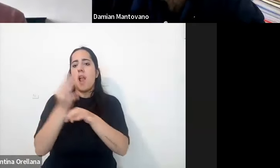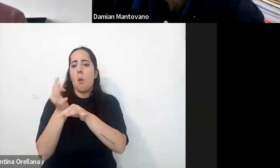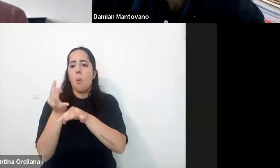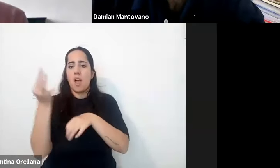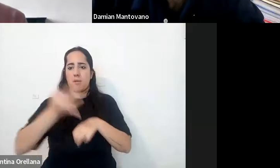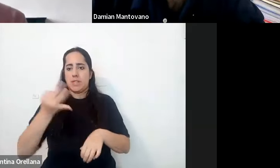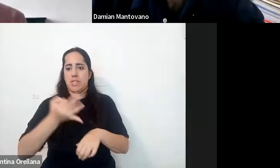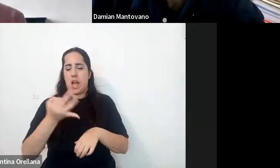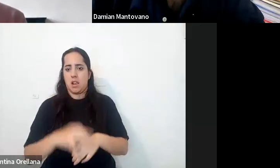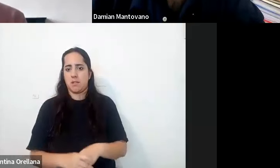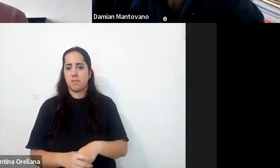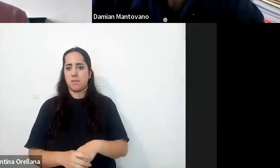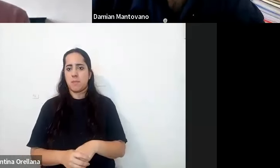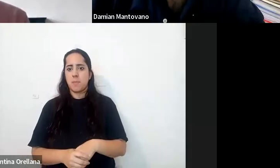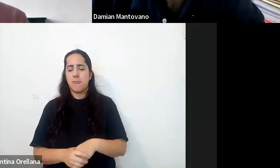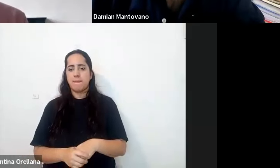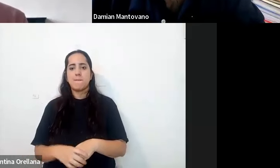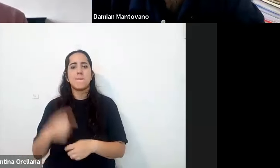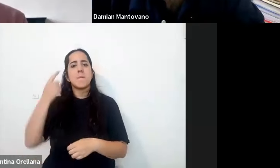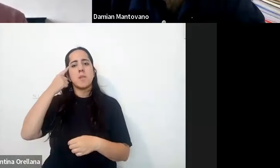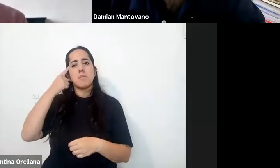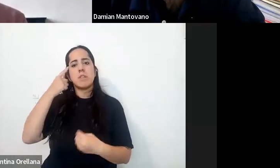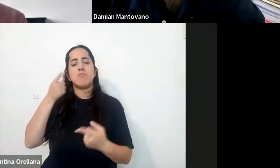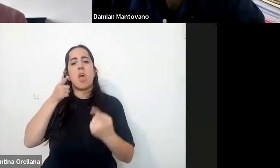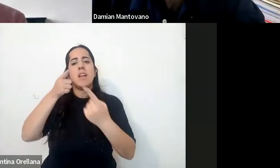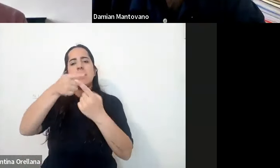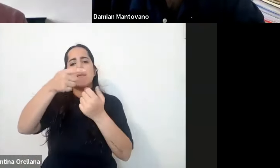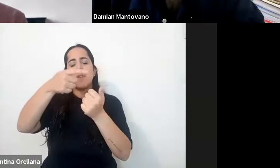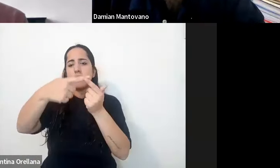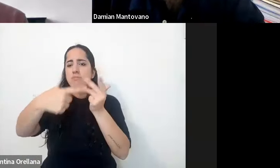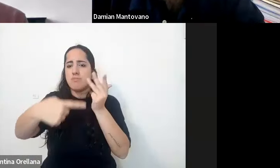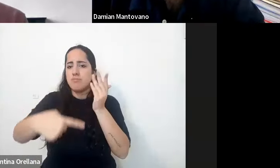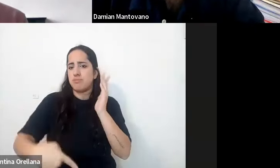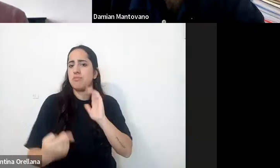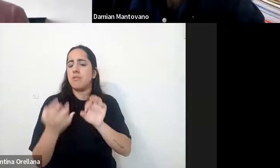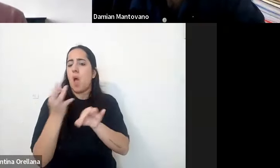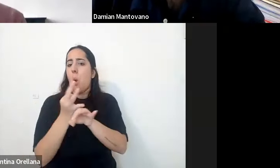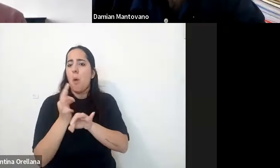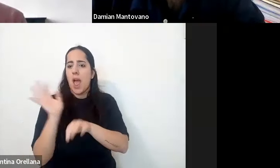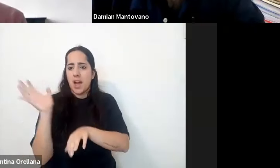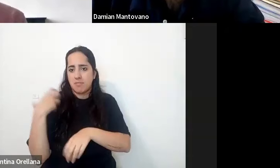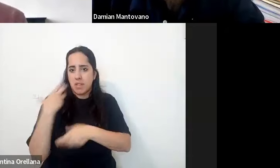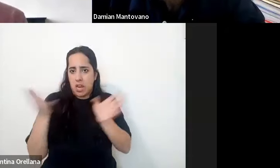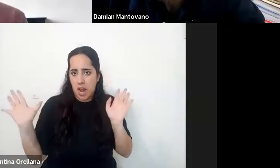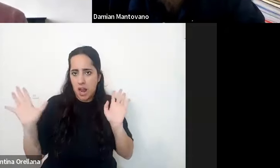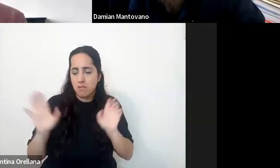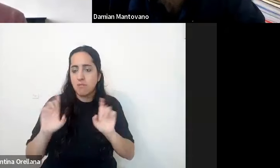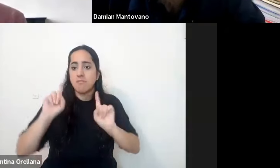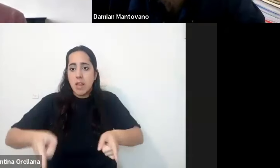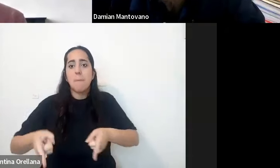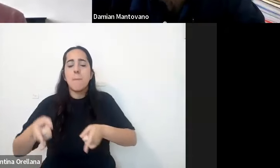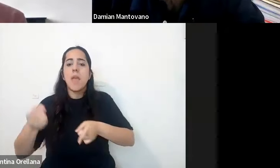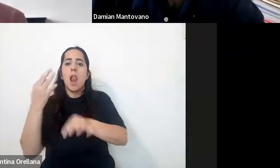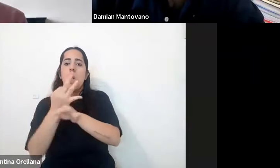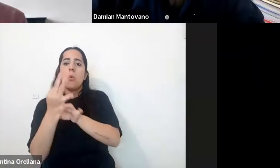teniendo en cuenta cuáles son los desafíos que nos plantean hoy la educación en general y la educación de estudiantes con discapacidad en